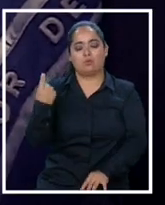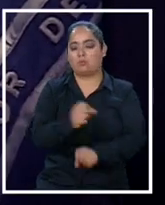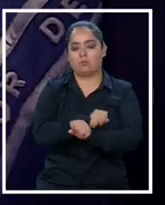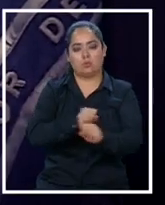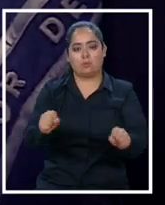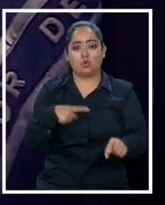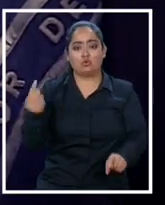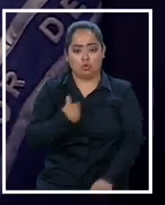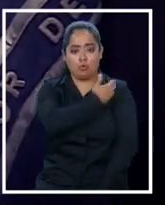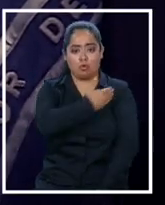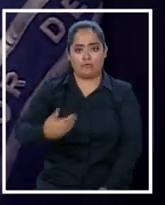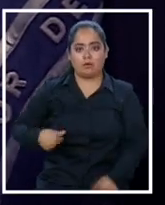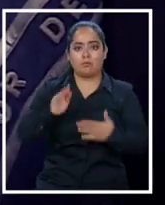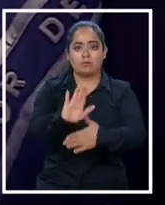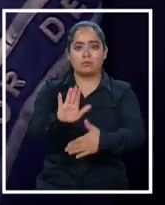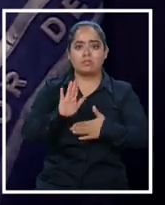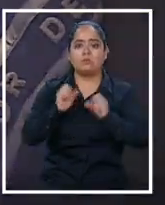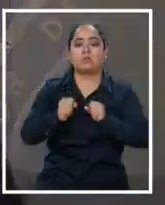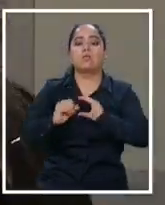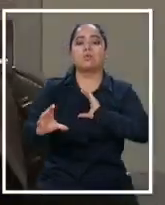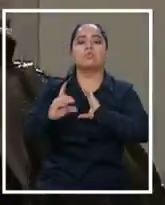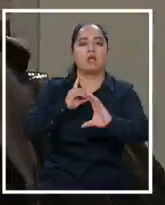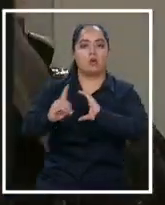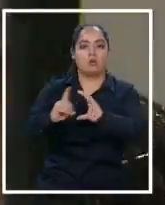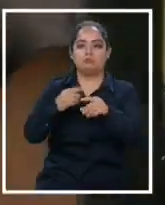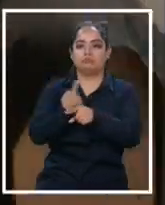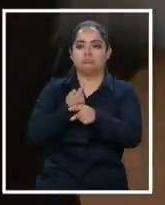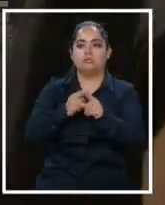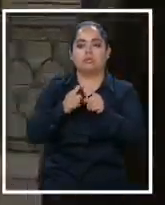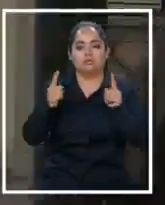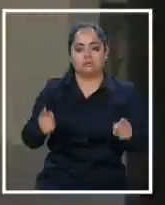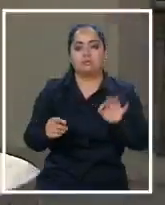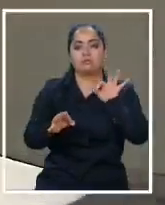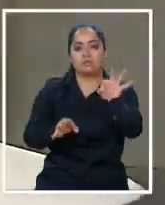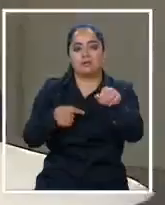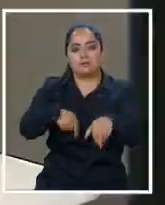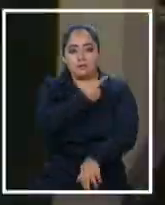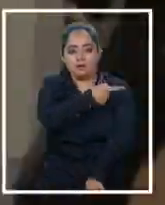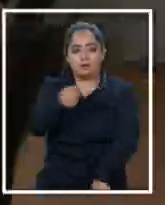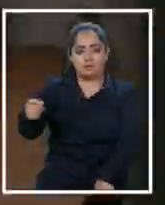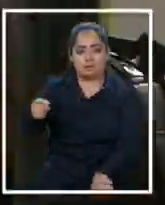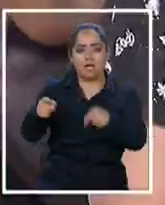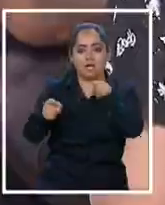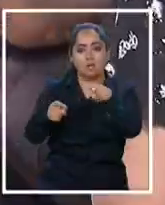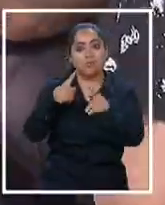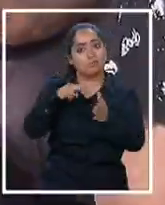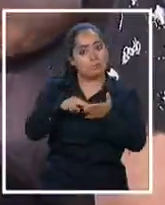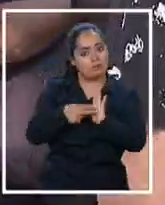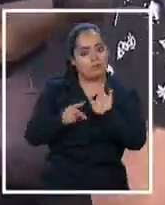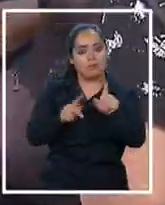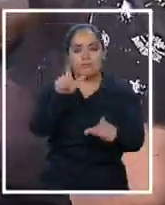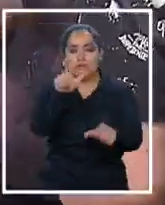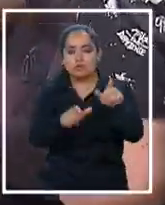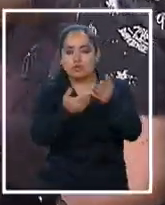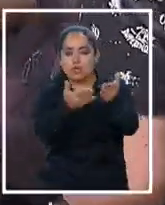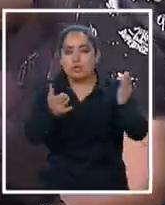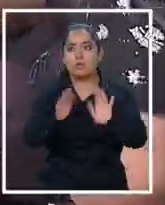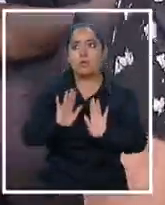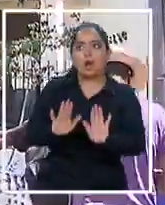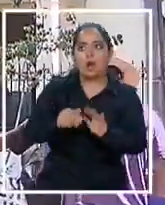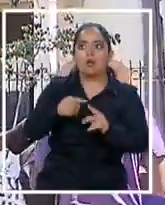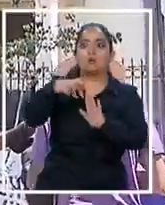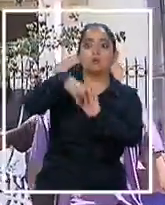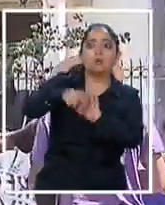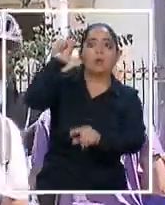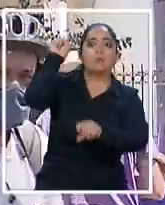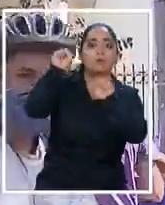nos comprometemos a establecer un diálogo que sea amplio. Llamado hecho esta misma semana que tiene un inconveniente para quienes esperan que se apruebe este